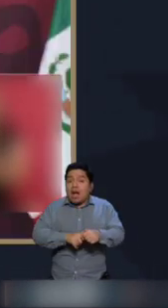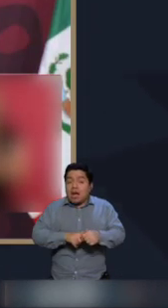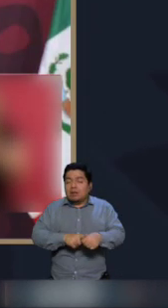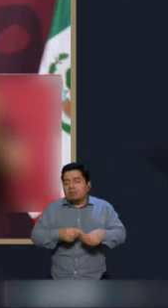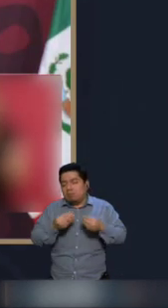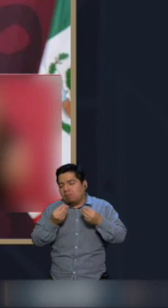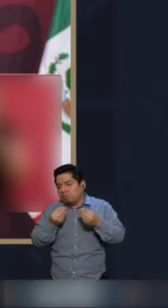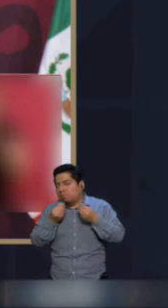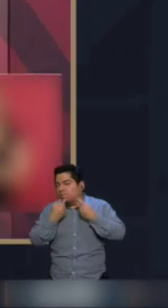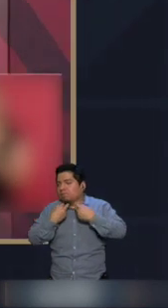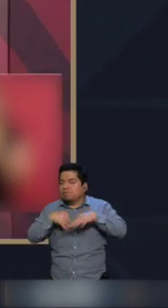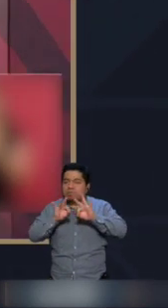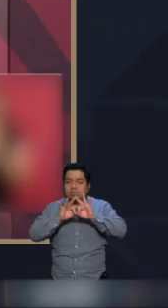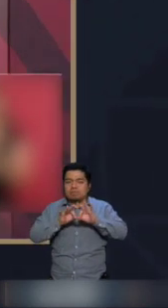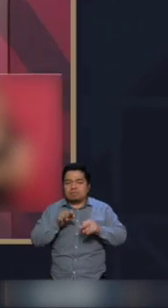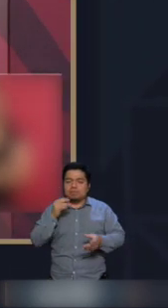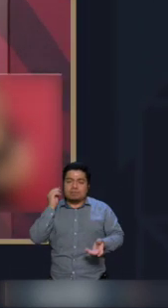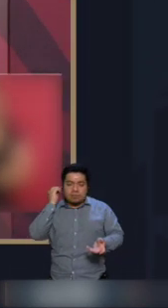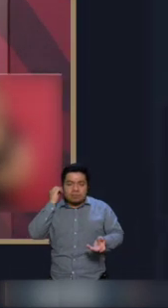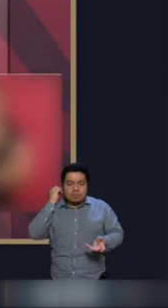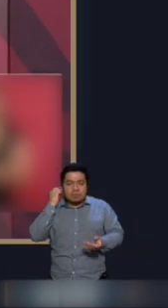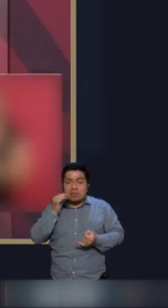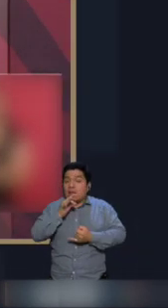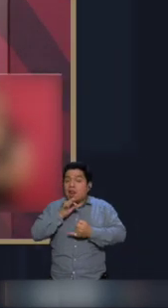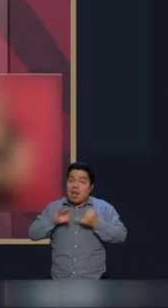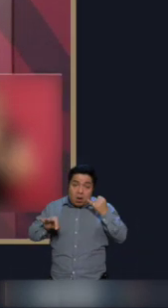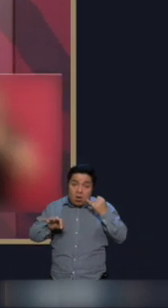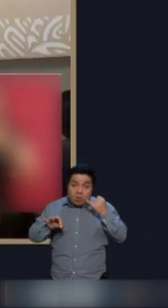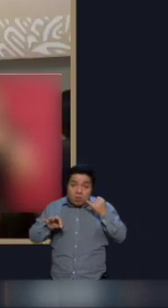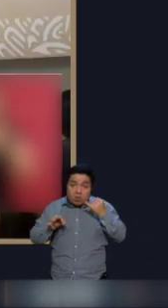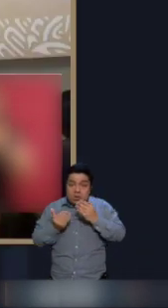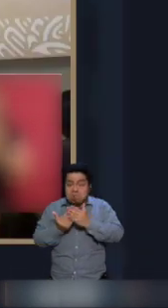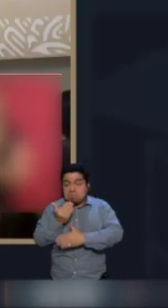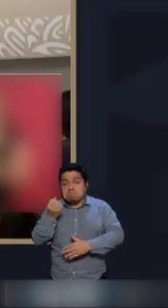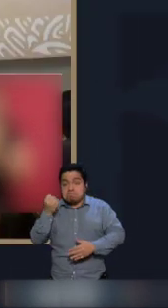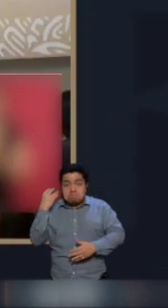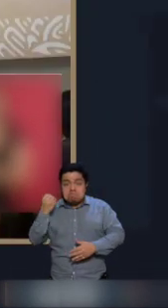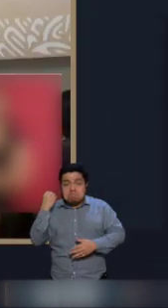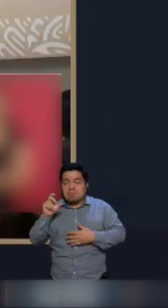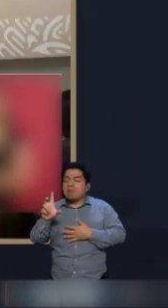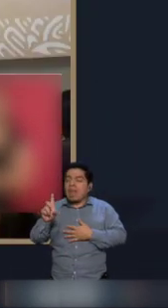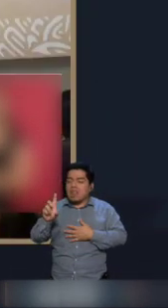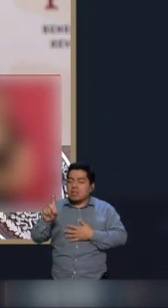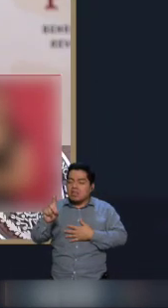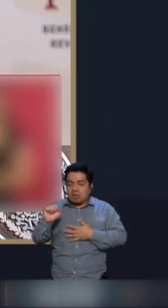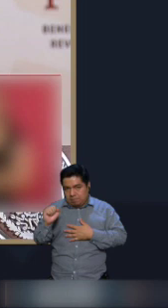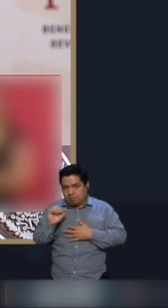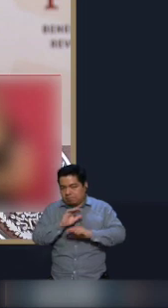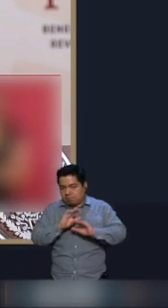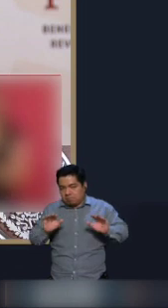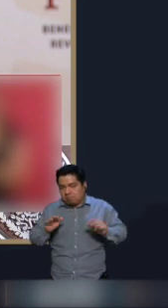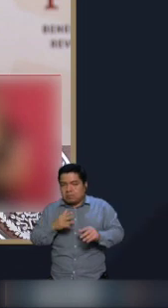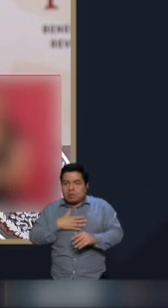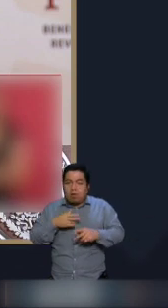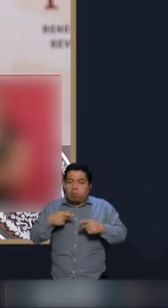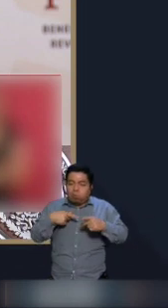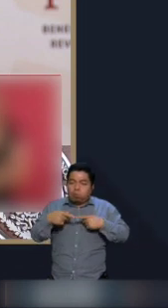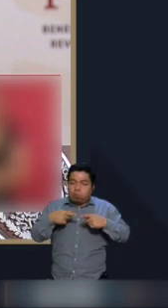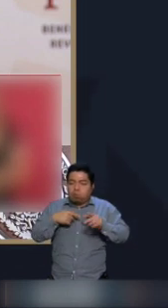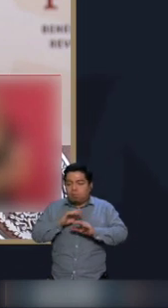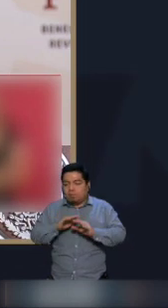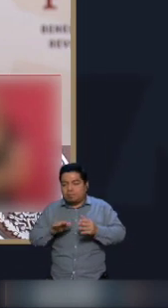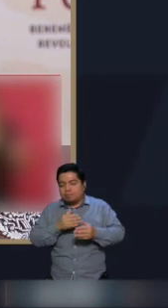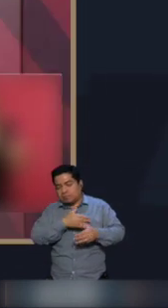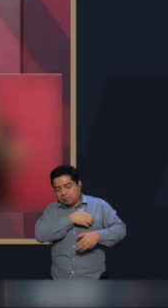mucho muy especial. La última mañanera, el 30, y ya me voy a preparar a planchar